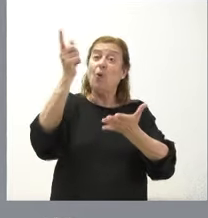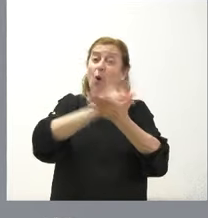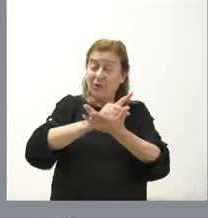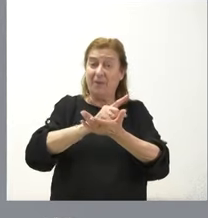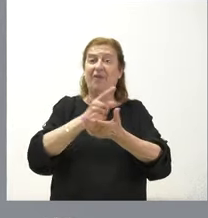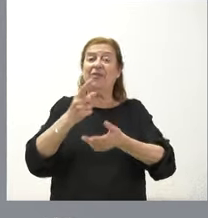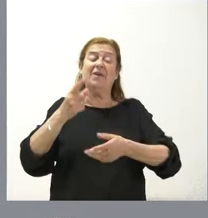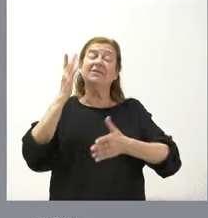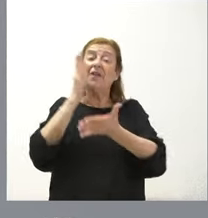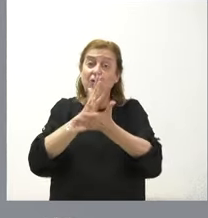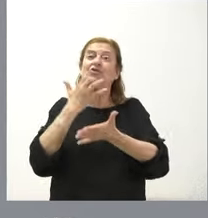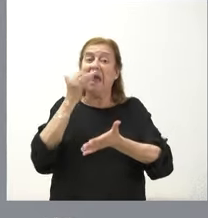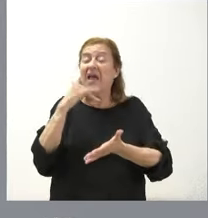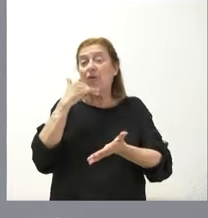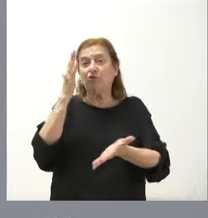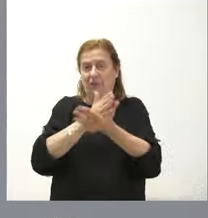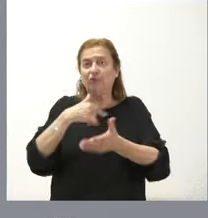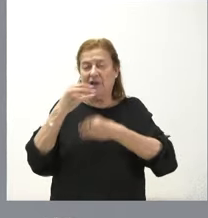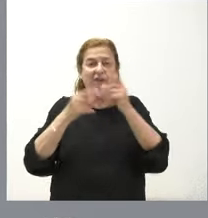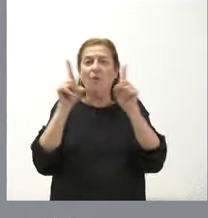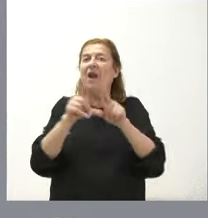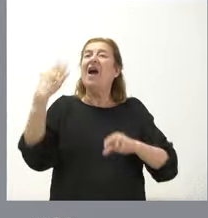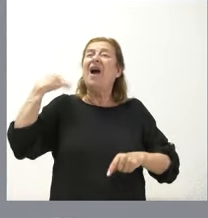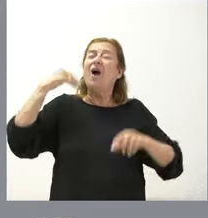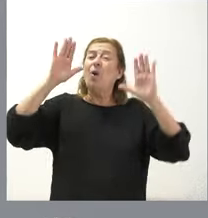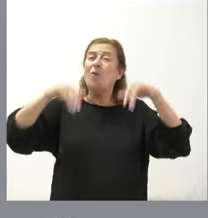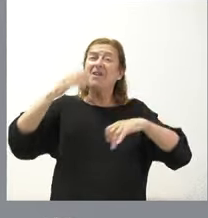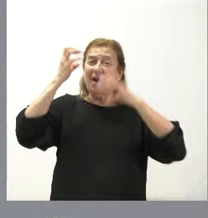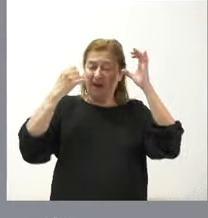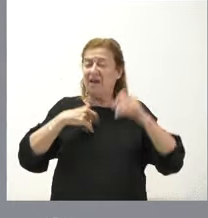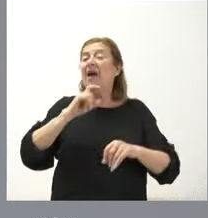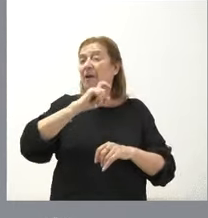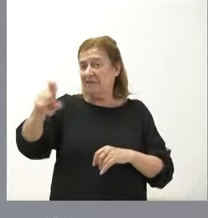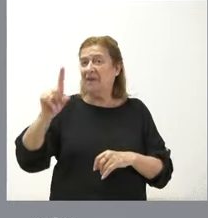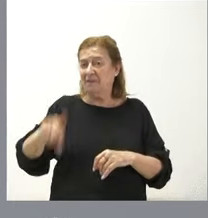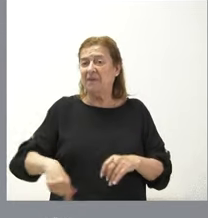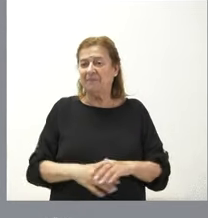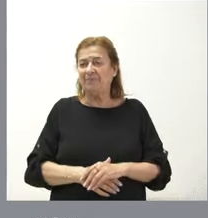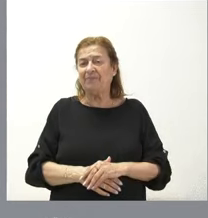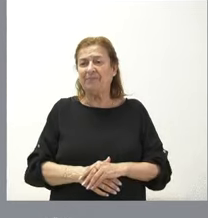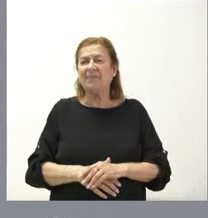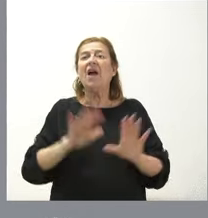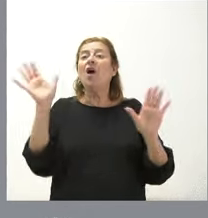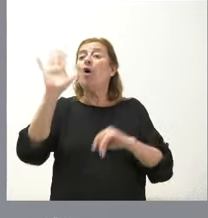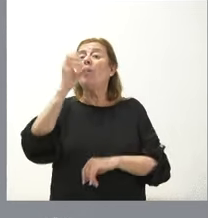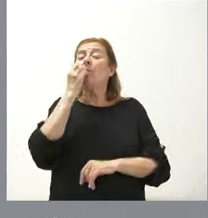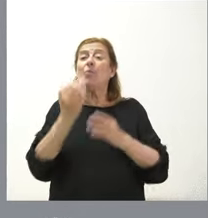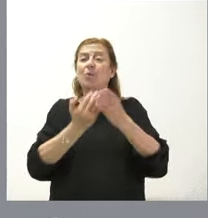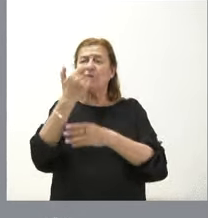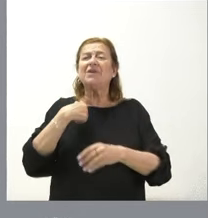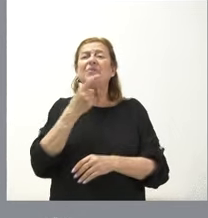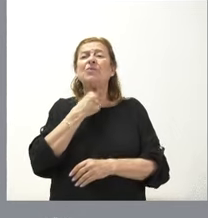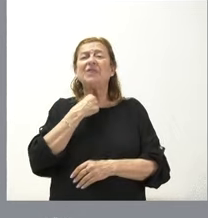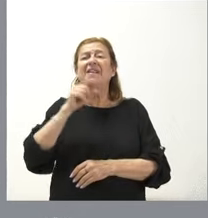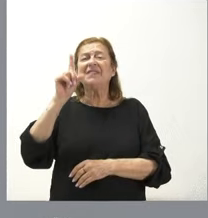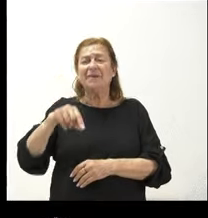derivara alguna sanción se impondrá como se hizo en la granja anterior que fue comunicada. Hola, buenos días. Me gustaría saber también